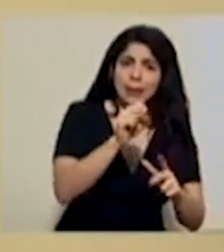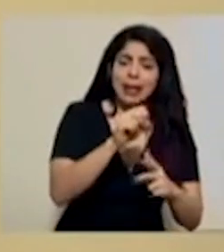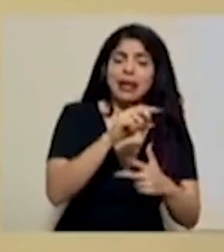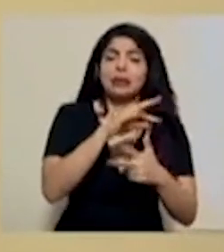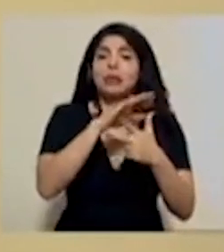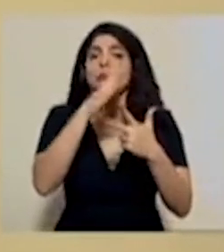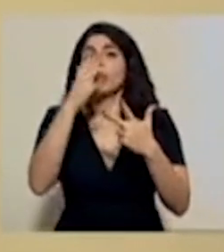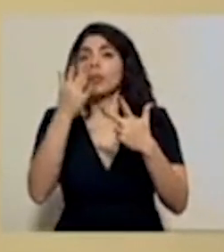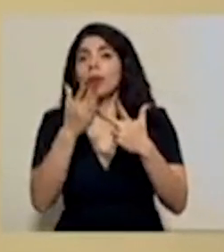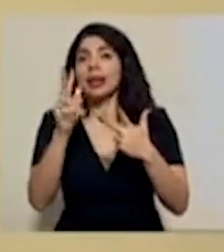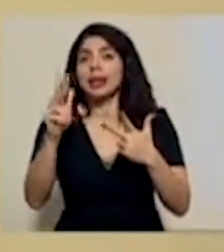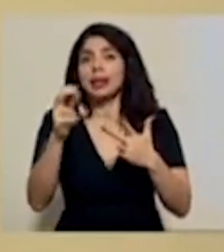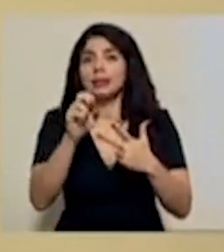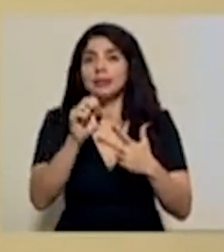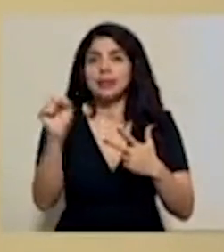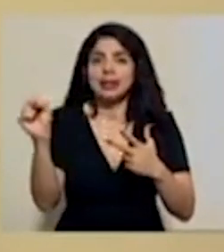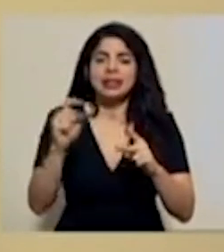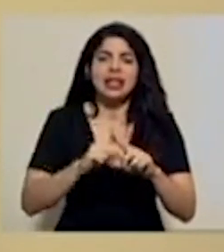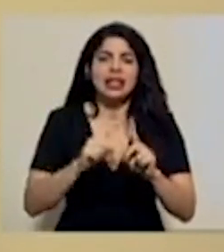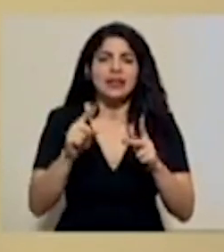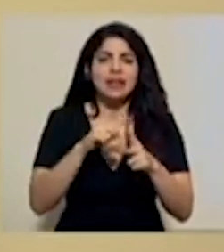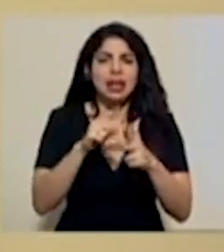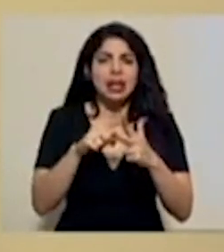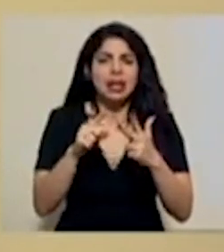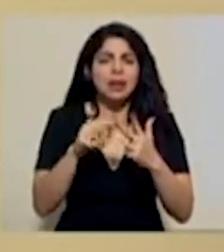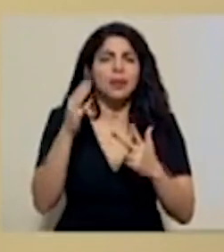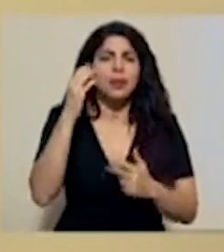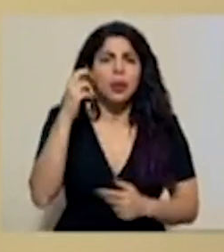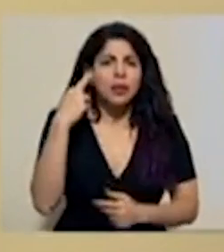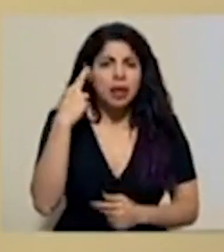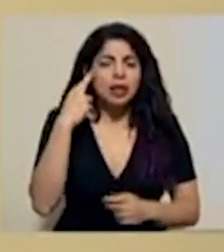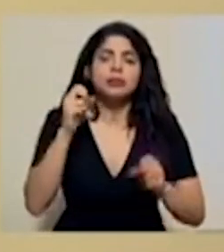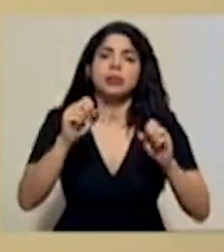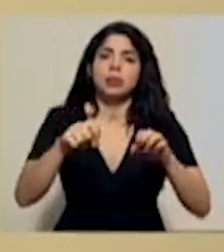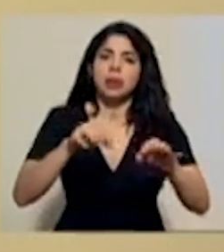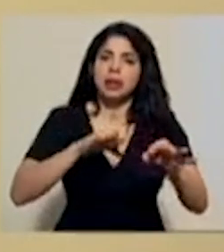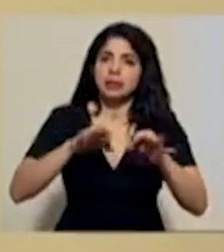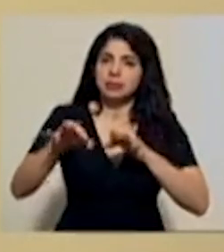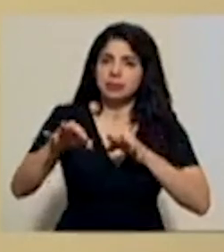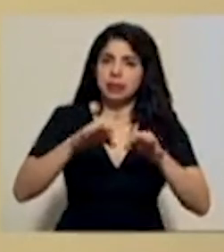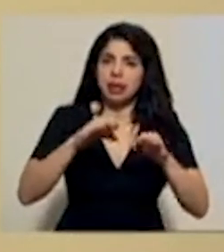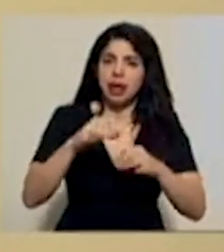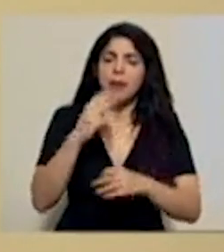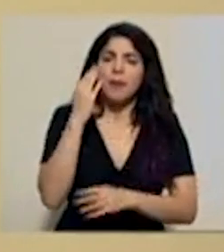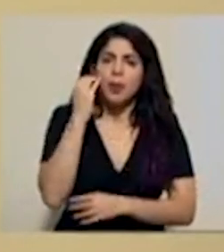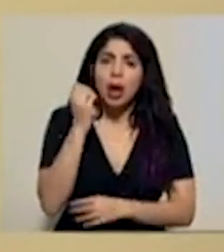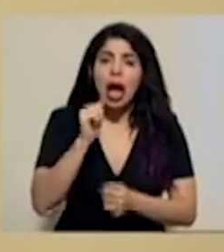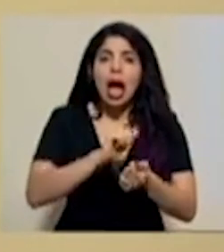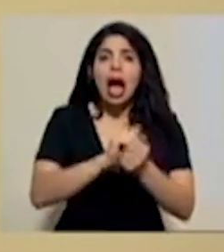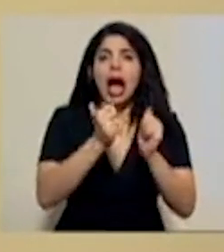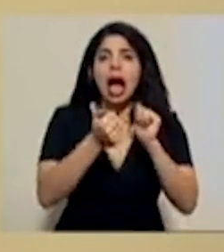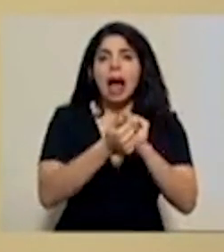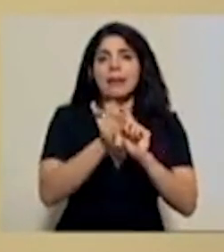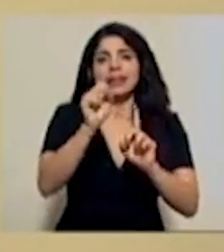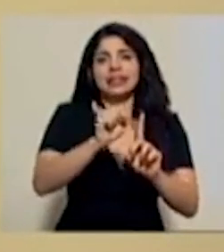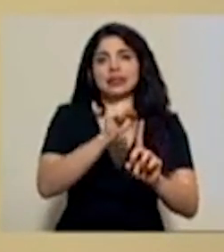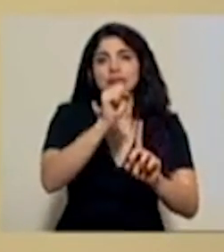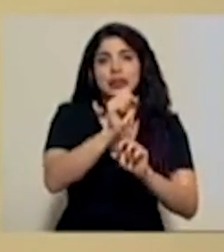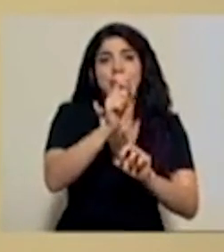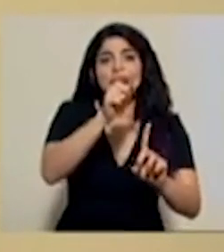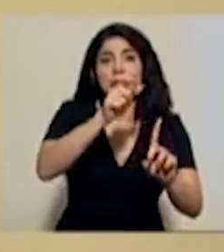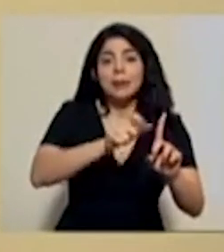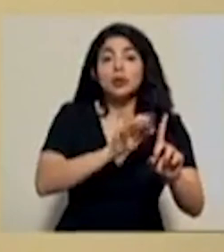finalmente se hacen en tercer mes. Estos casos se pueden explicar en razón del cambio de la situación de algunas